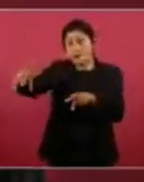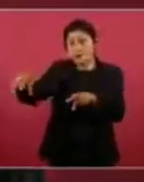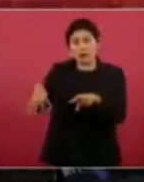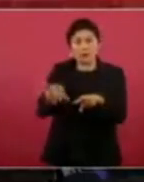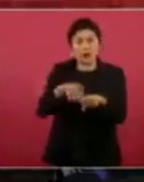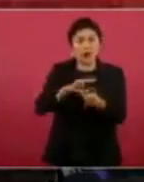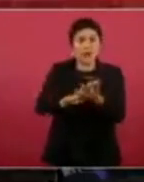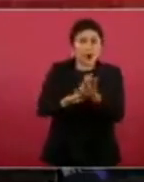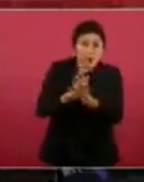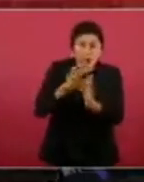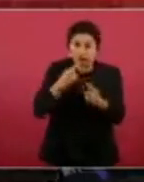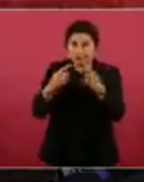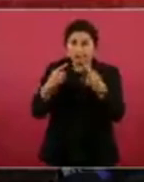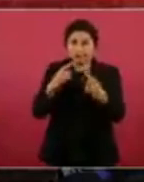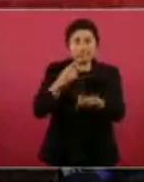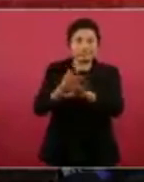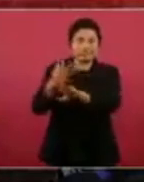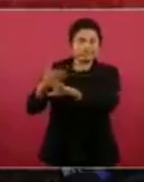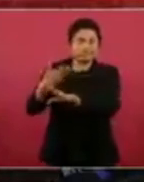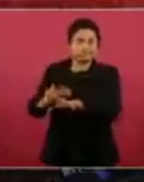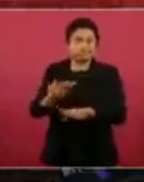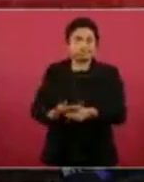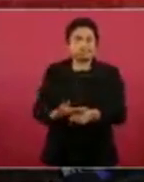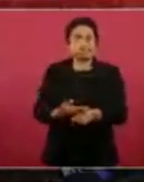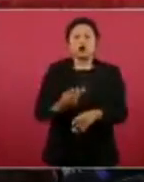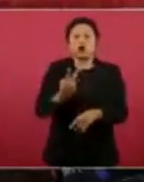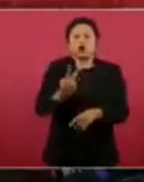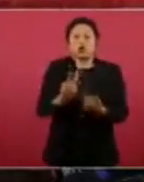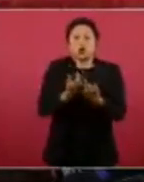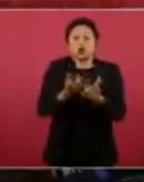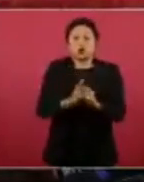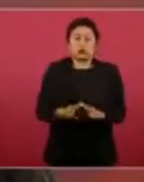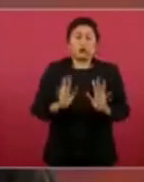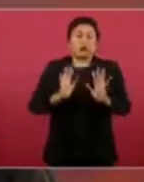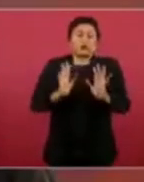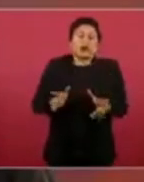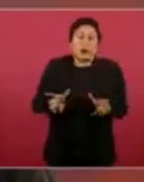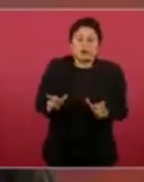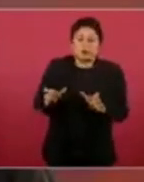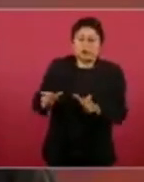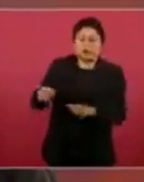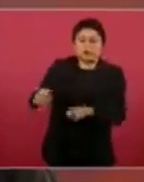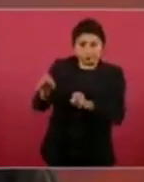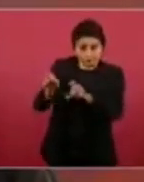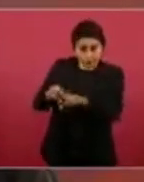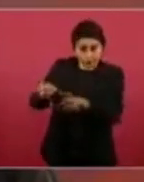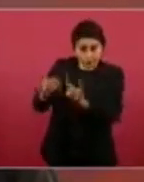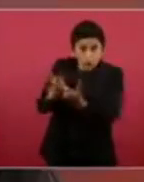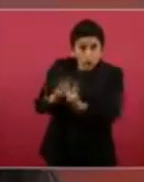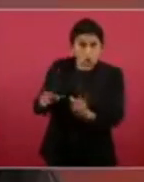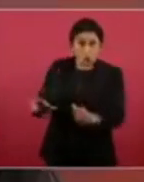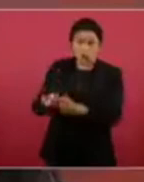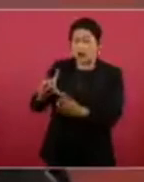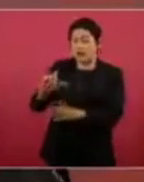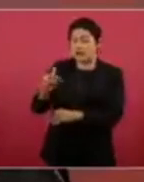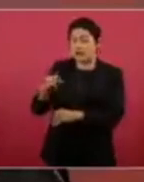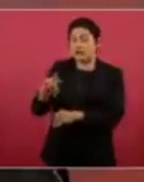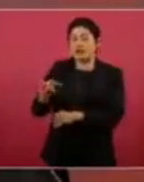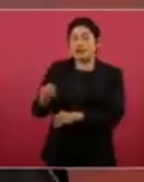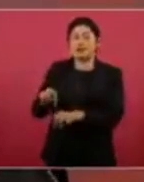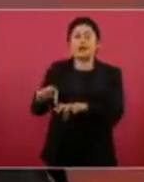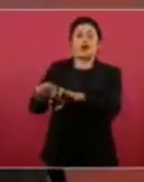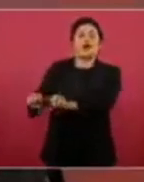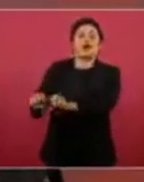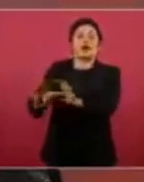están detenidos, están identificados como parte del grupo mechicles y ya fueron puestos a disposición de las